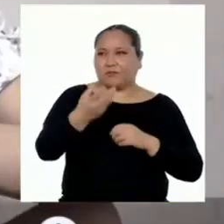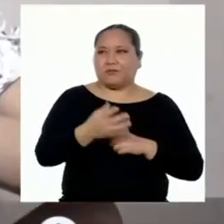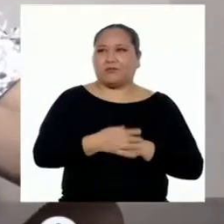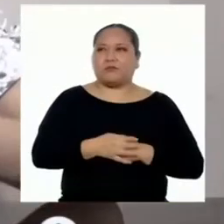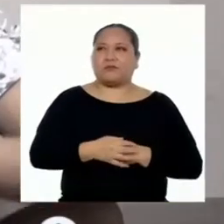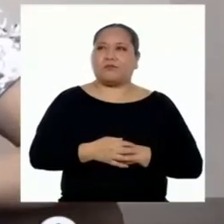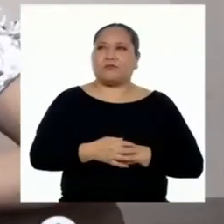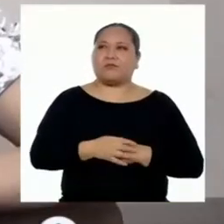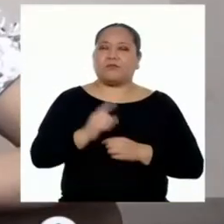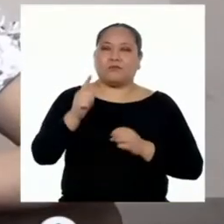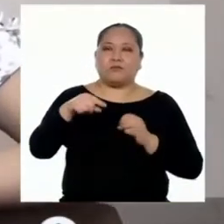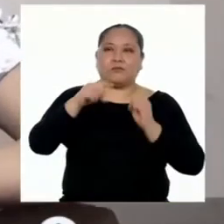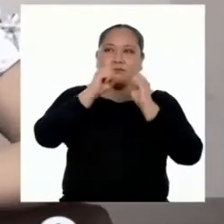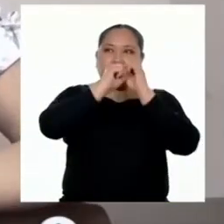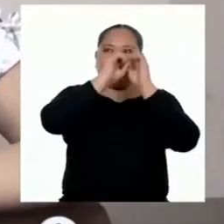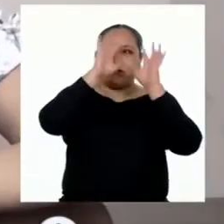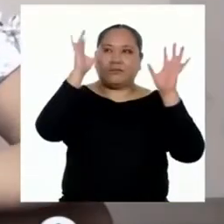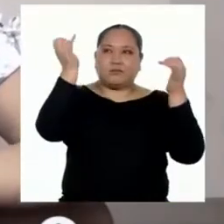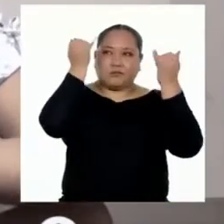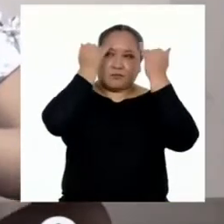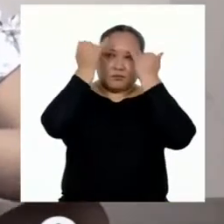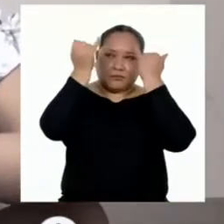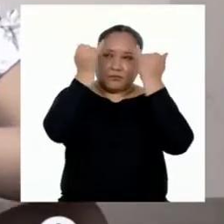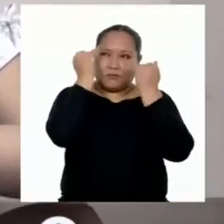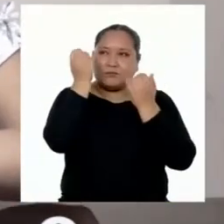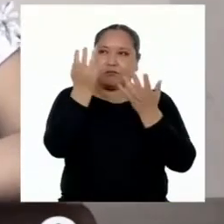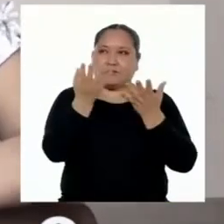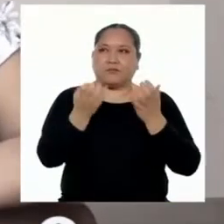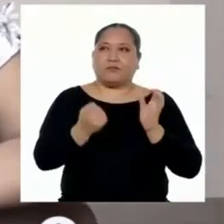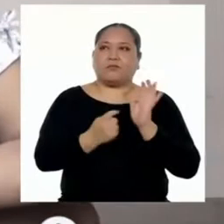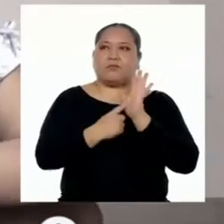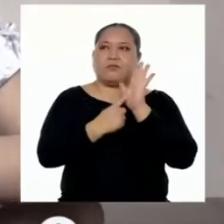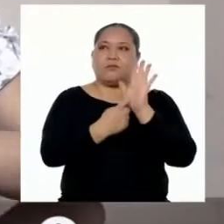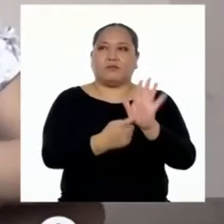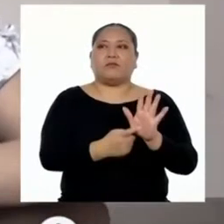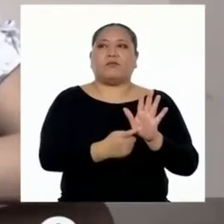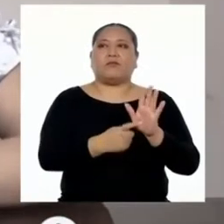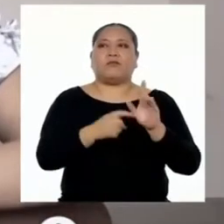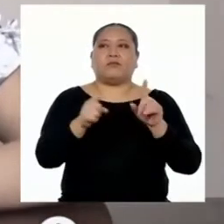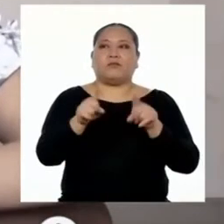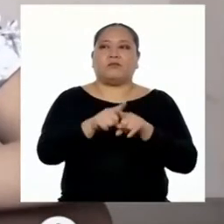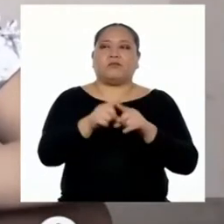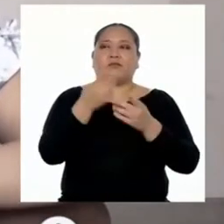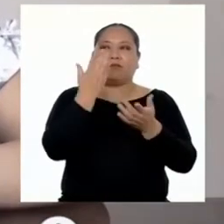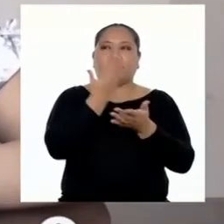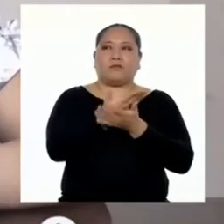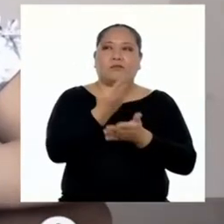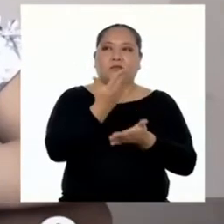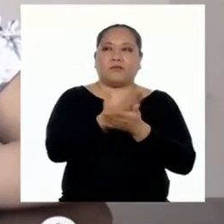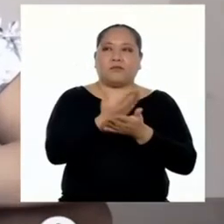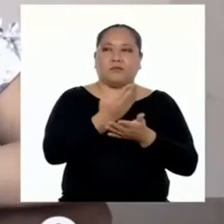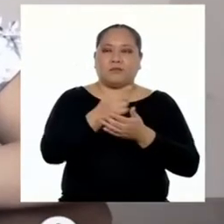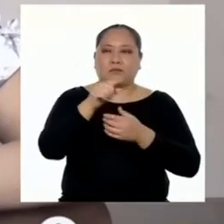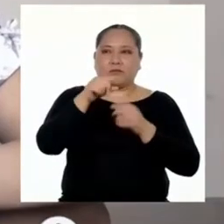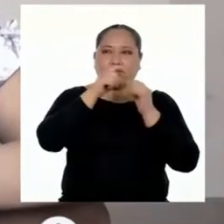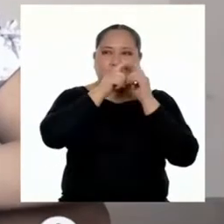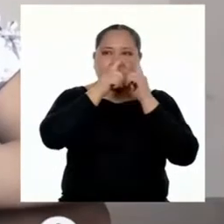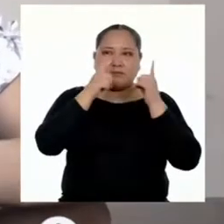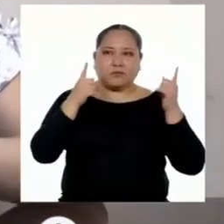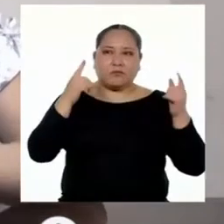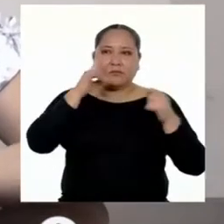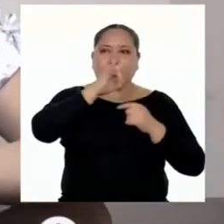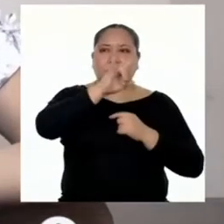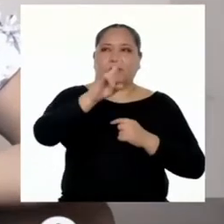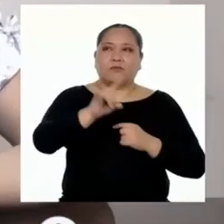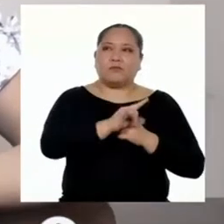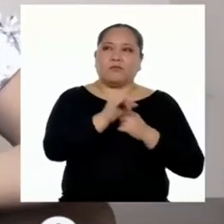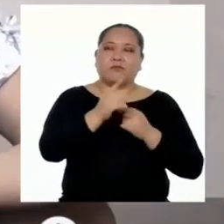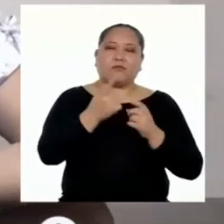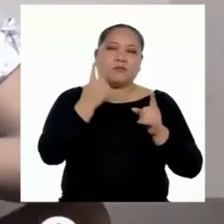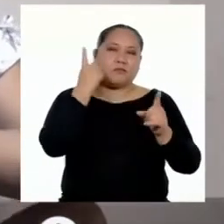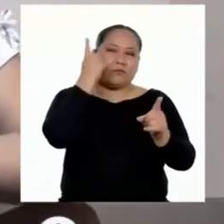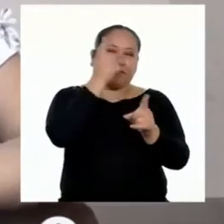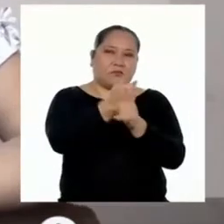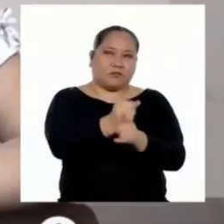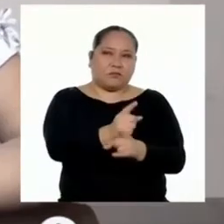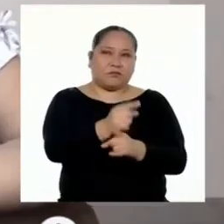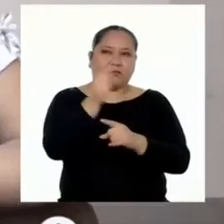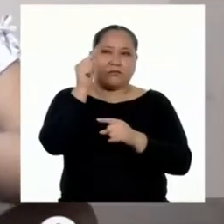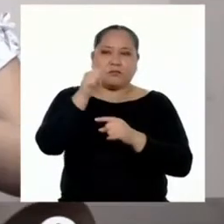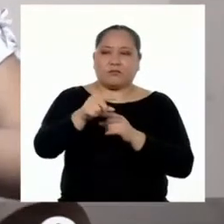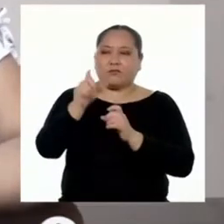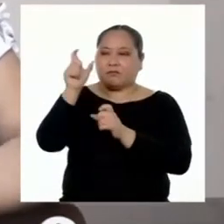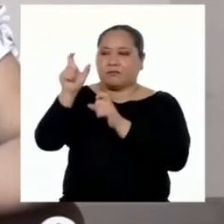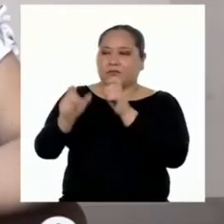La claridad de las ideas que queremos comunicar y verificar si el lenguaje utilizado es el adecuado